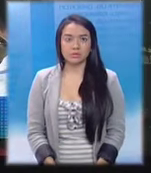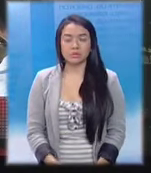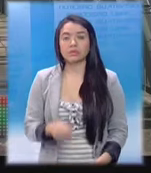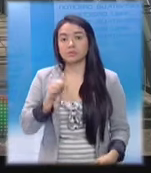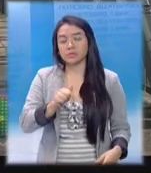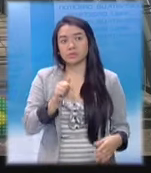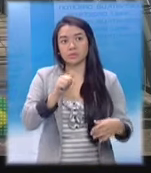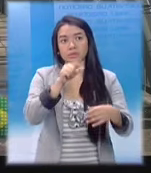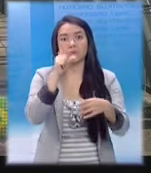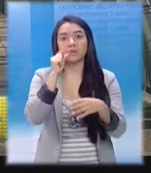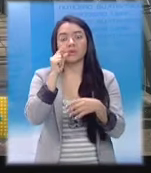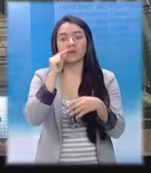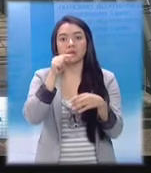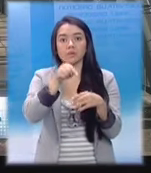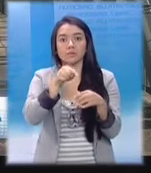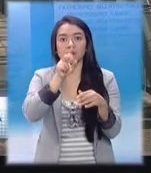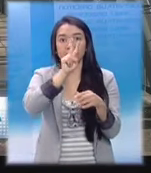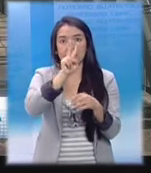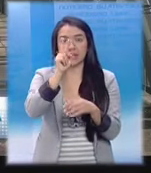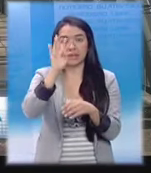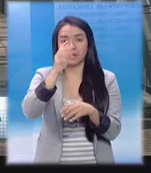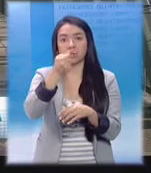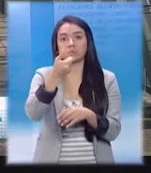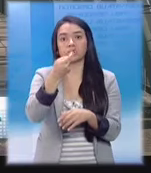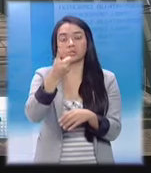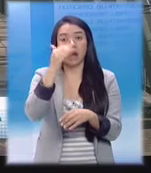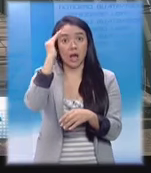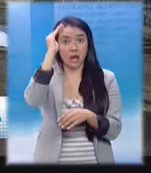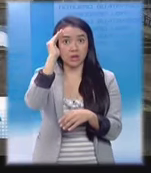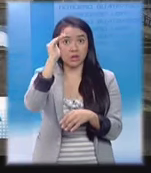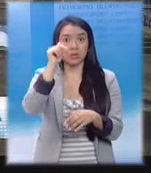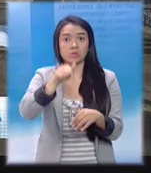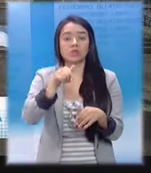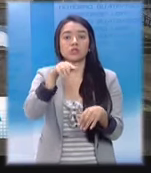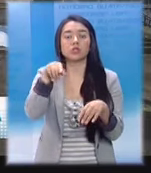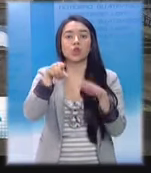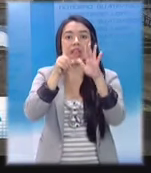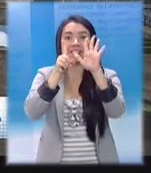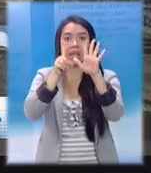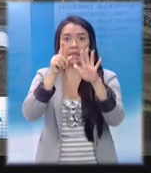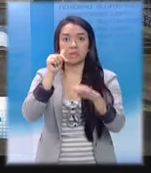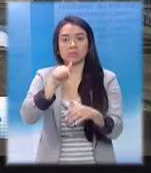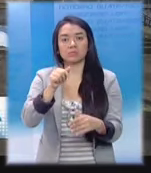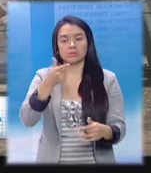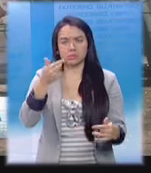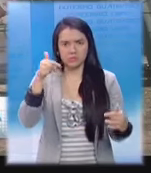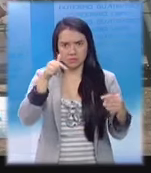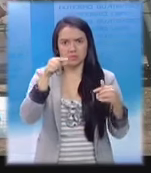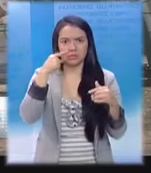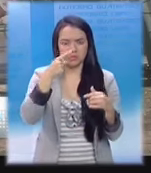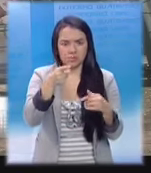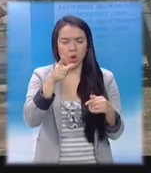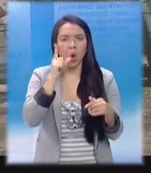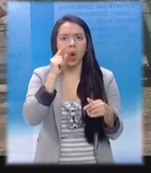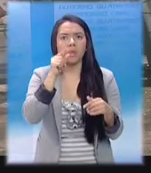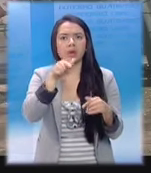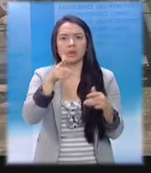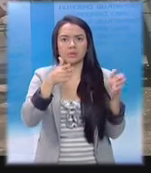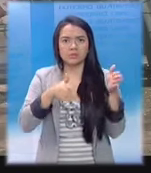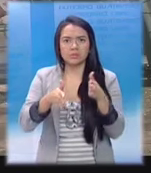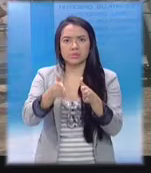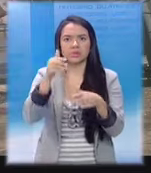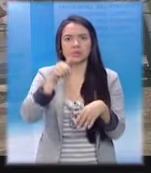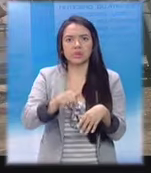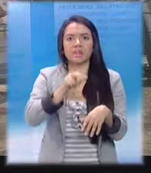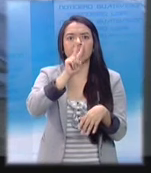Bayron Adolfo Palacio Pérez, de 25 años de edad, fue asesinado en la Zona 6. Su cadáver fue localizado esta mañana en la Calzada José Milla